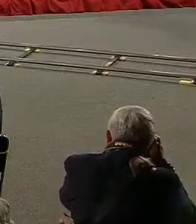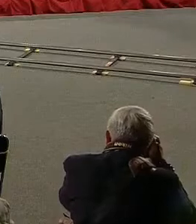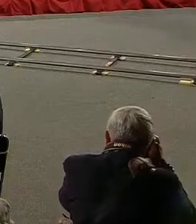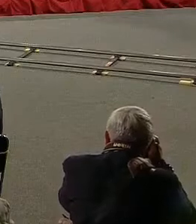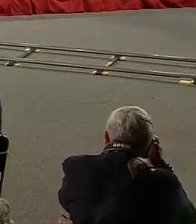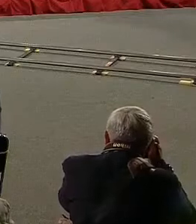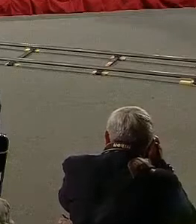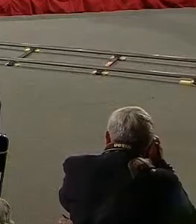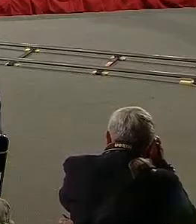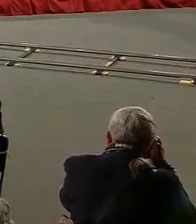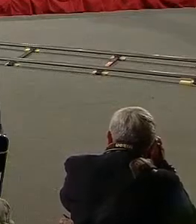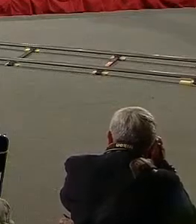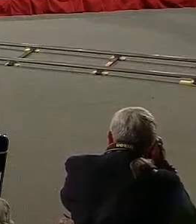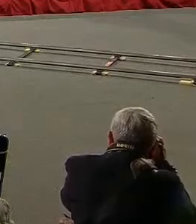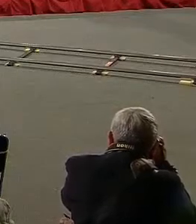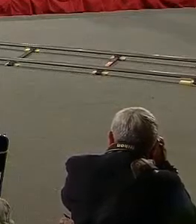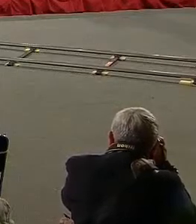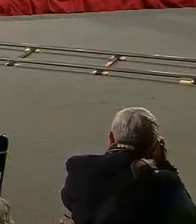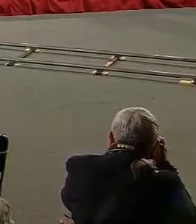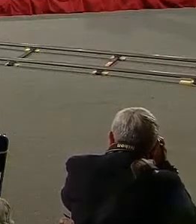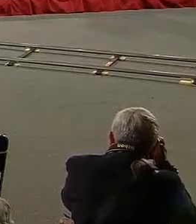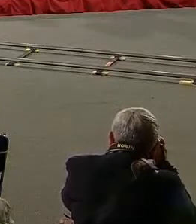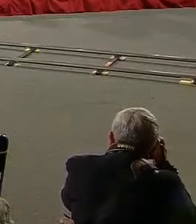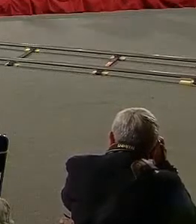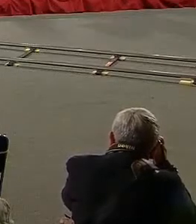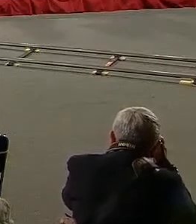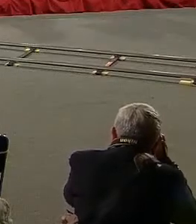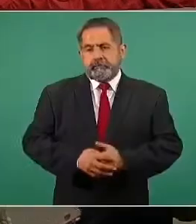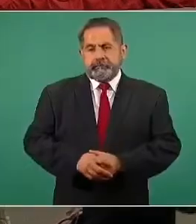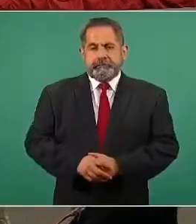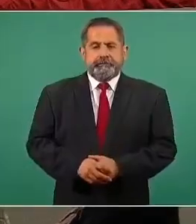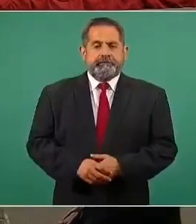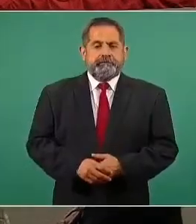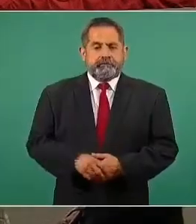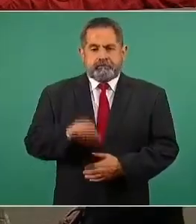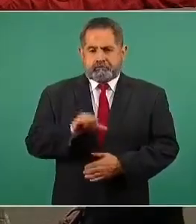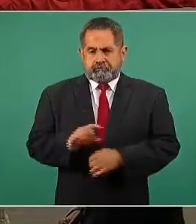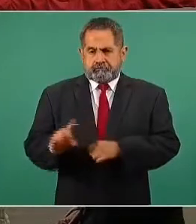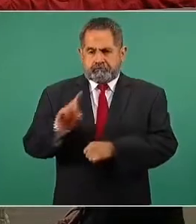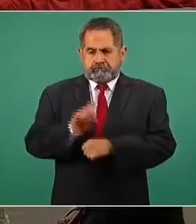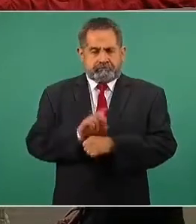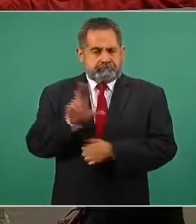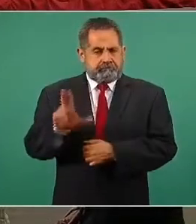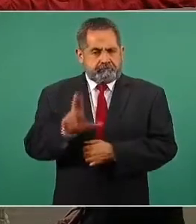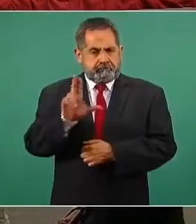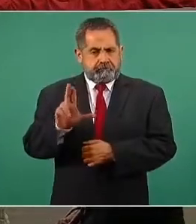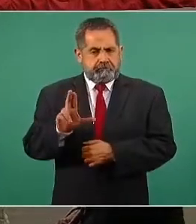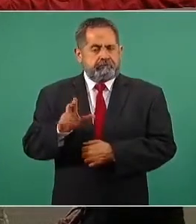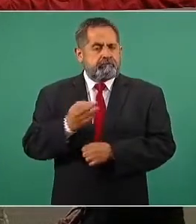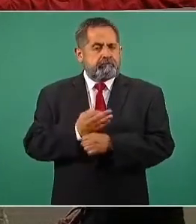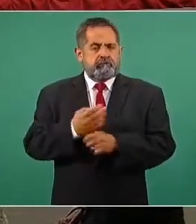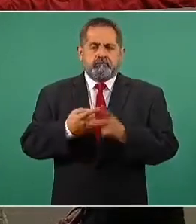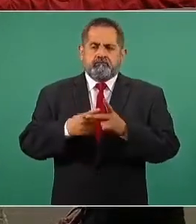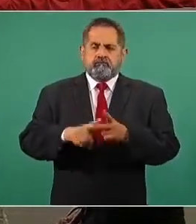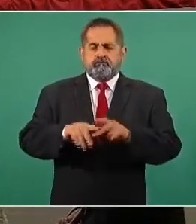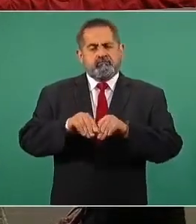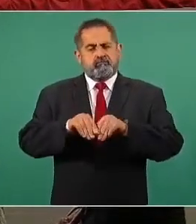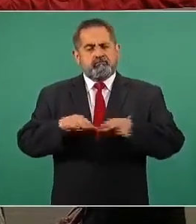Bueno, hoy que es martes vamos a informar